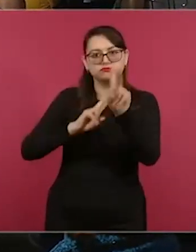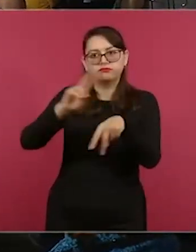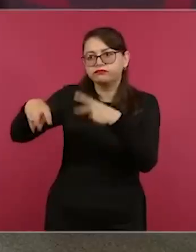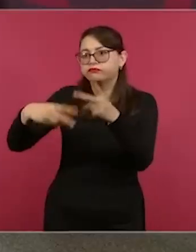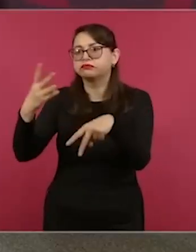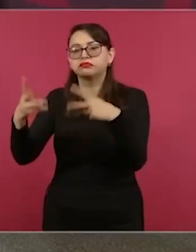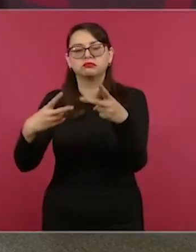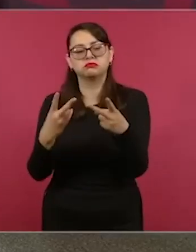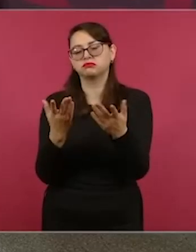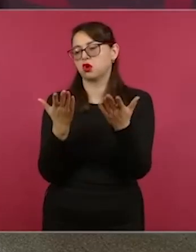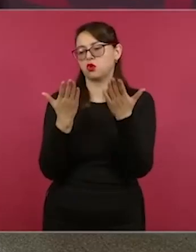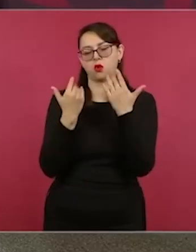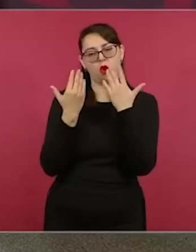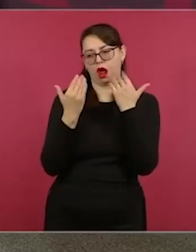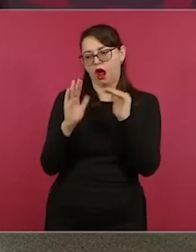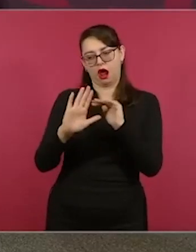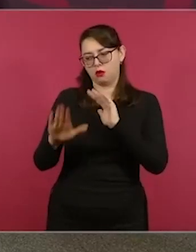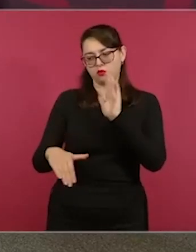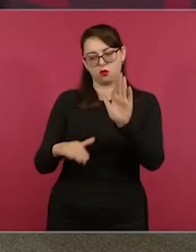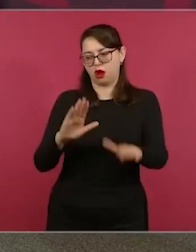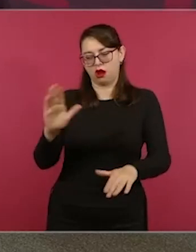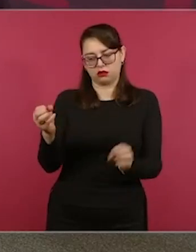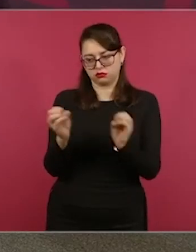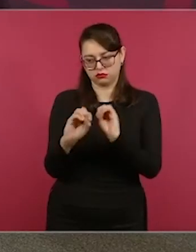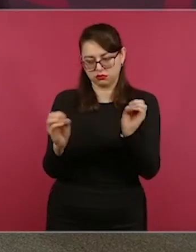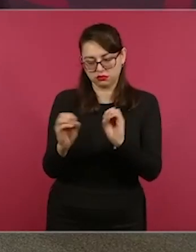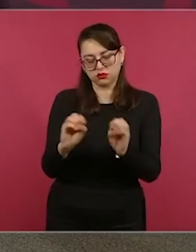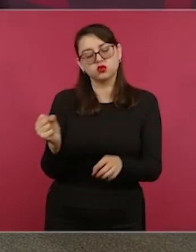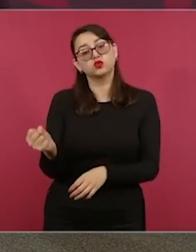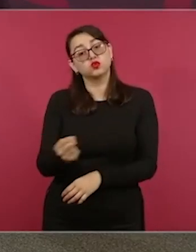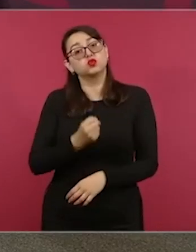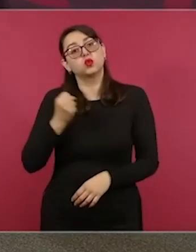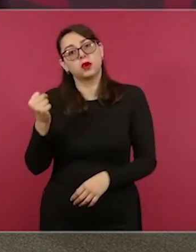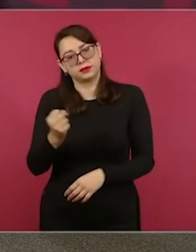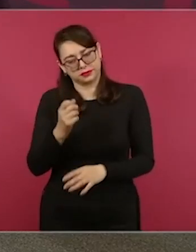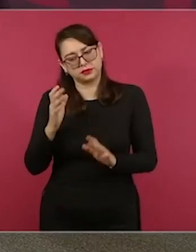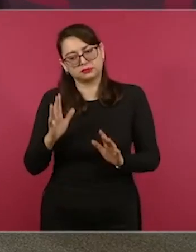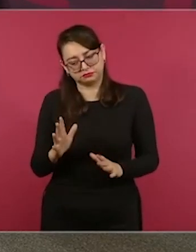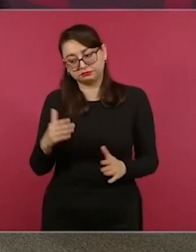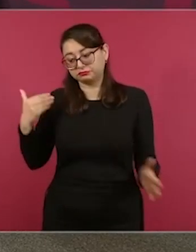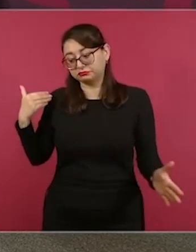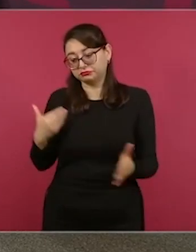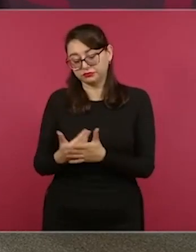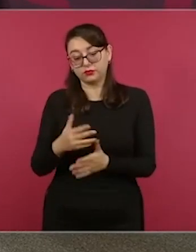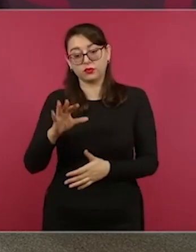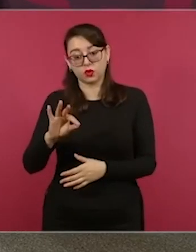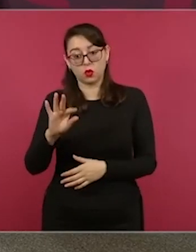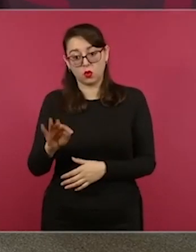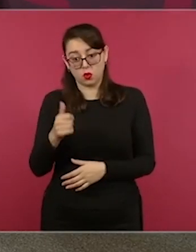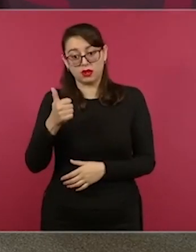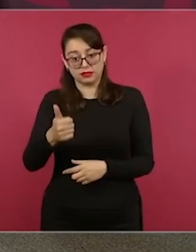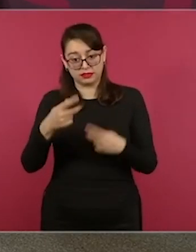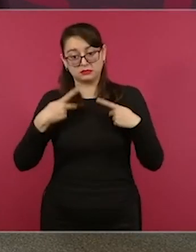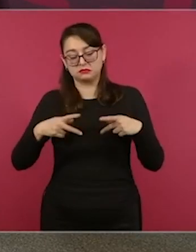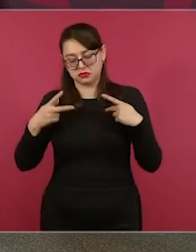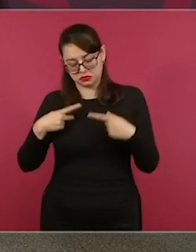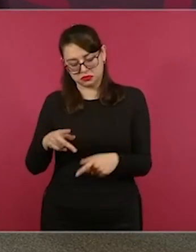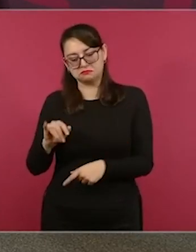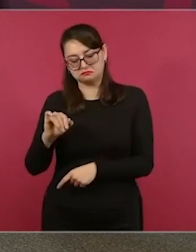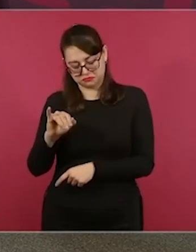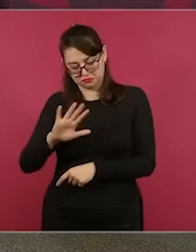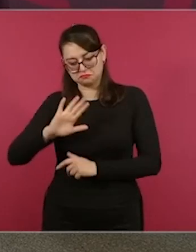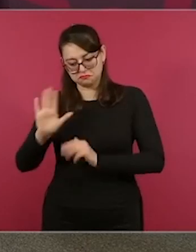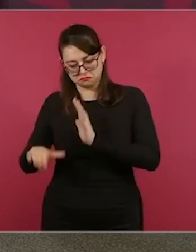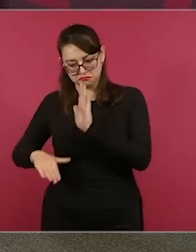el número de 46 personas fallecidas. Lo mismo para las personas que han sido reportadas como desaparecidas,